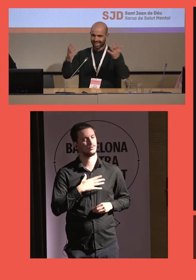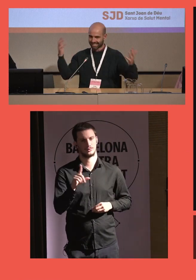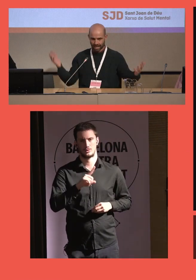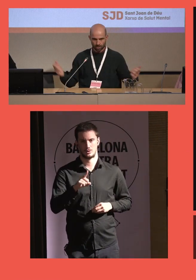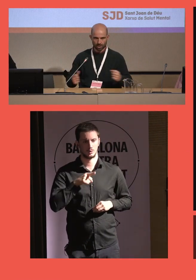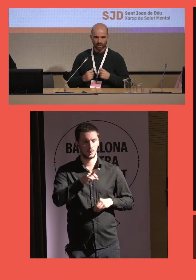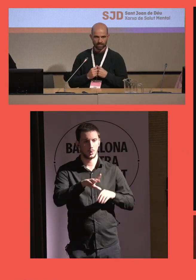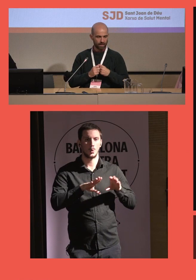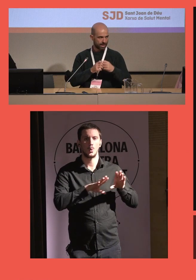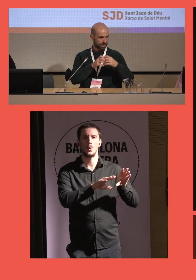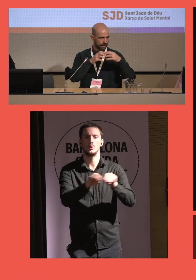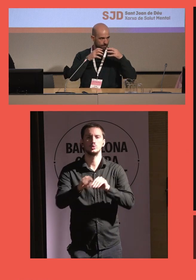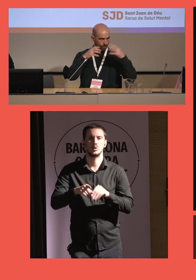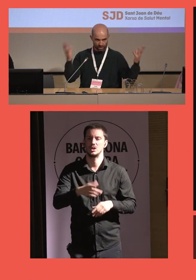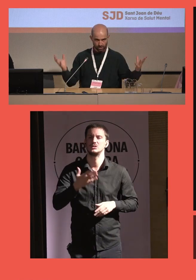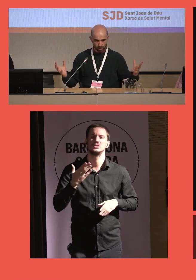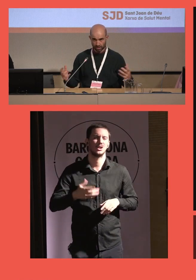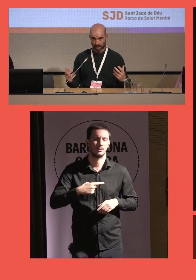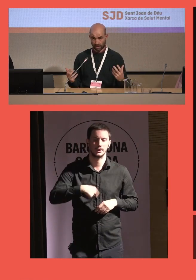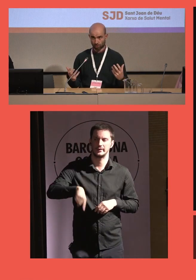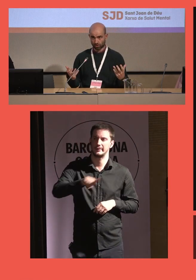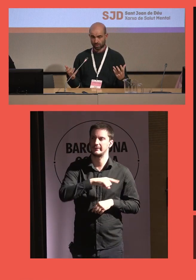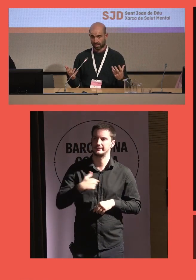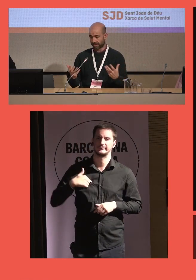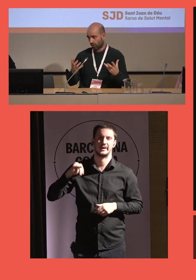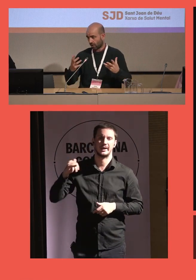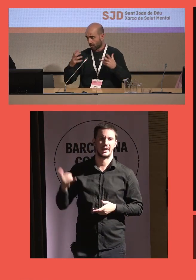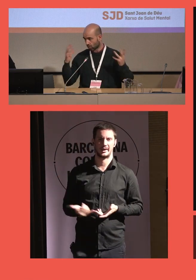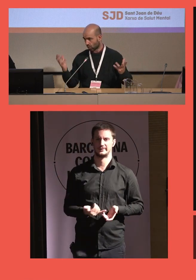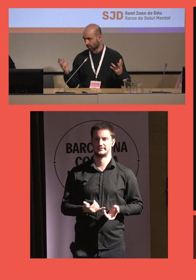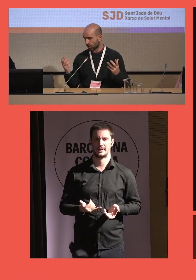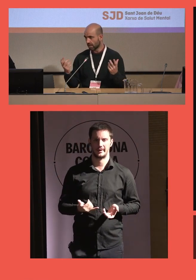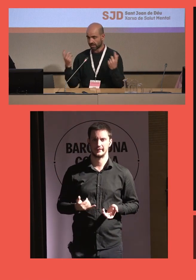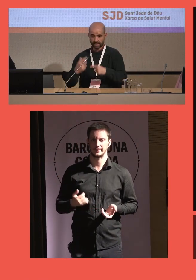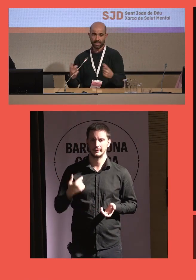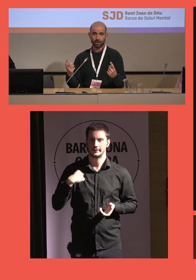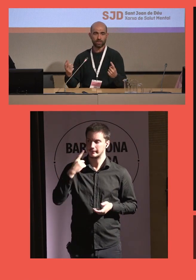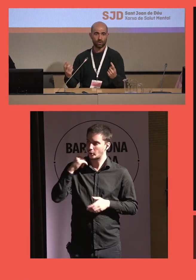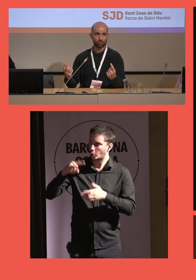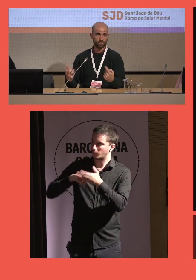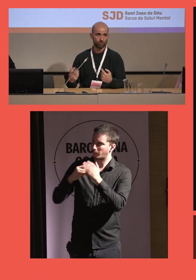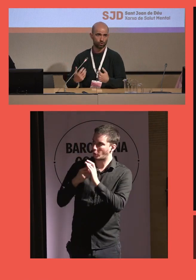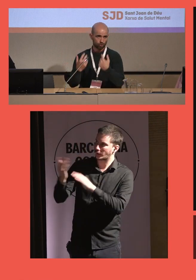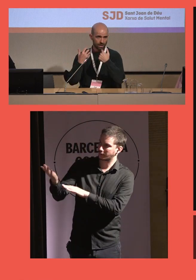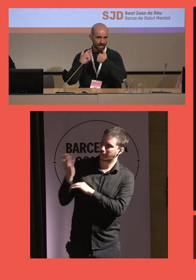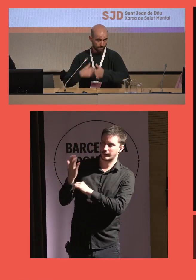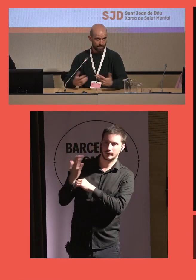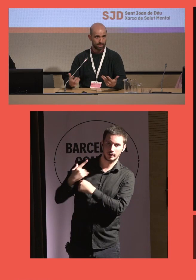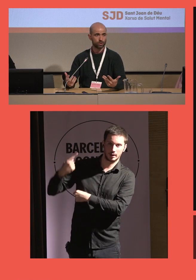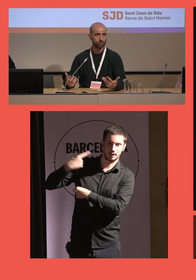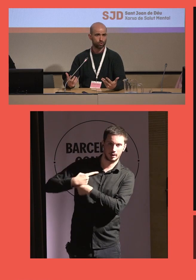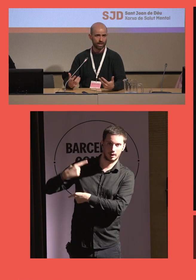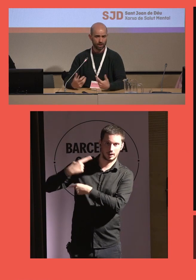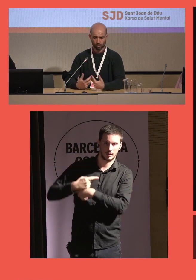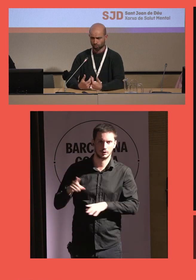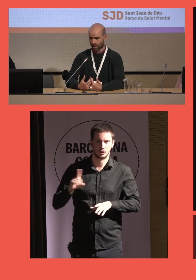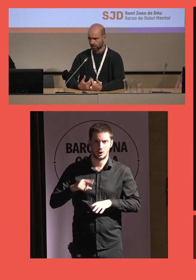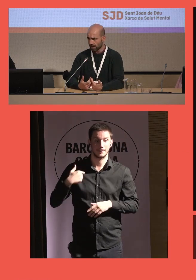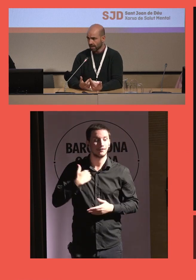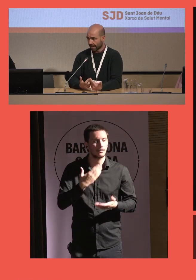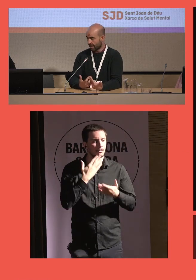usuarios están cansados de ver proyectos que los desarrollan unos cuantos sin tener en cuenta al usuario. Entonces, nosotros les pedimos a los